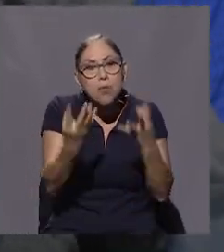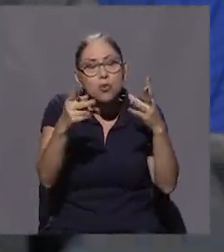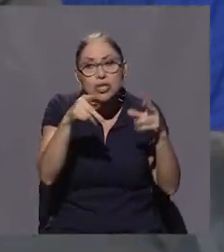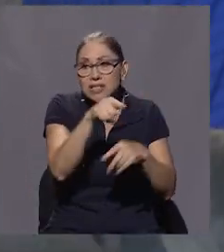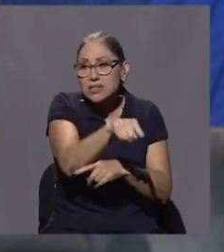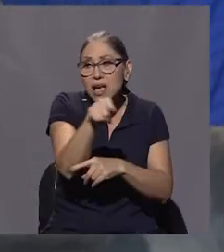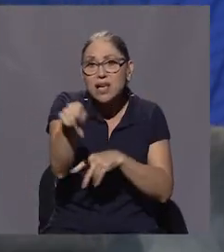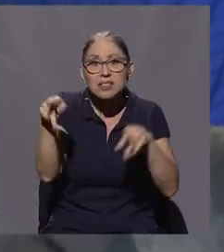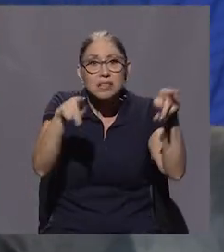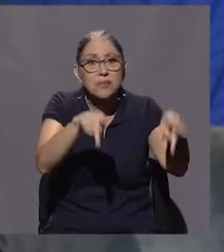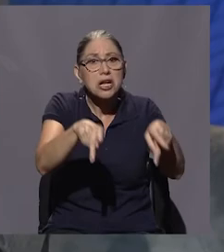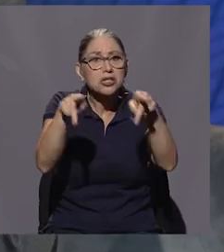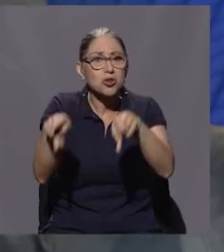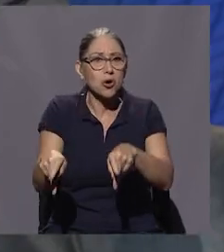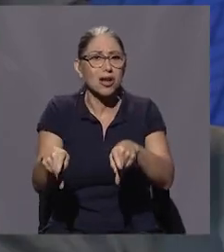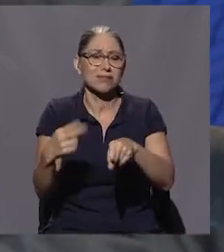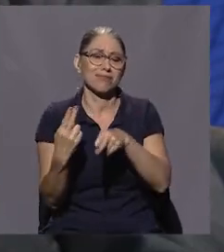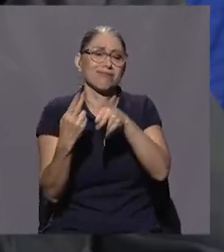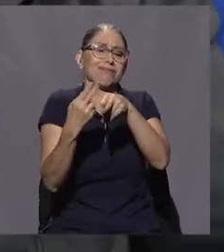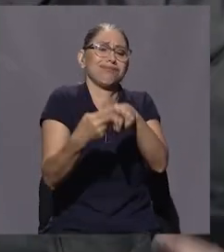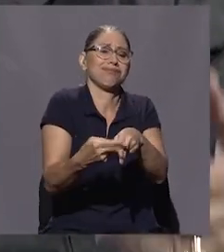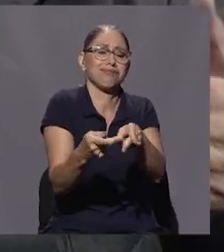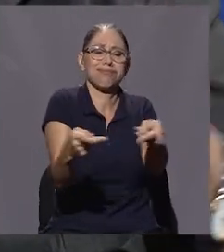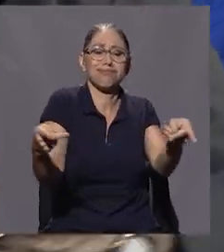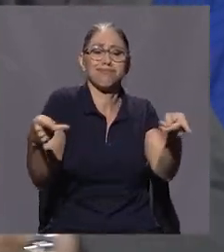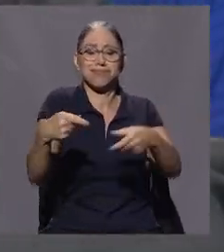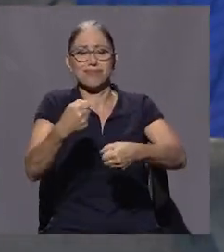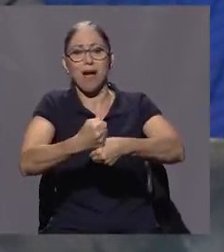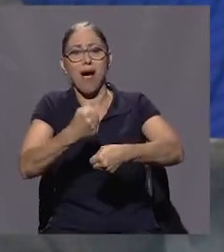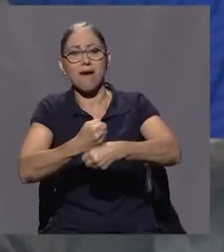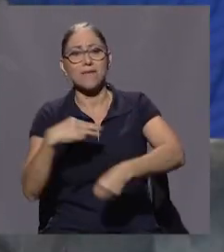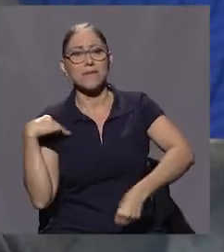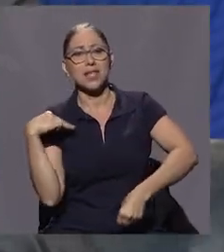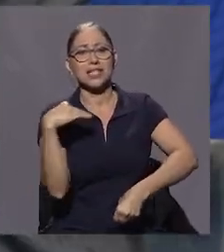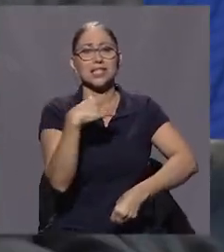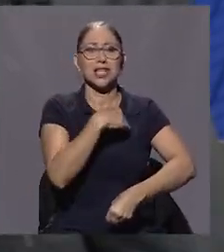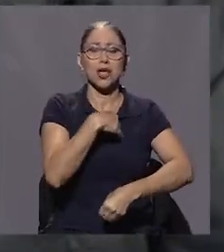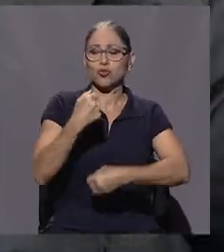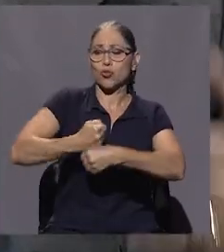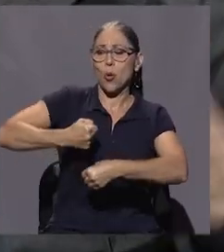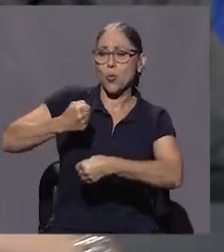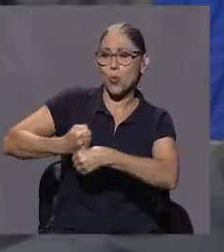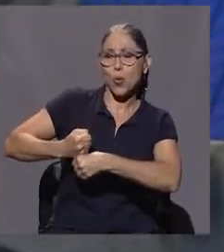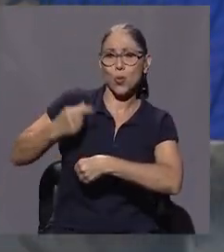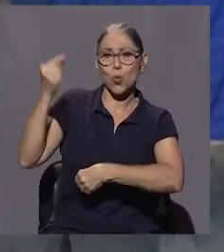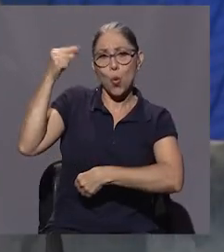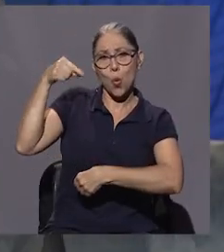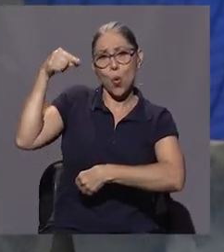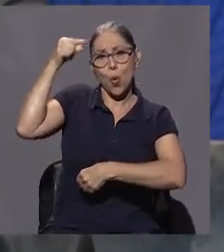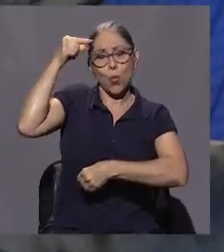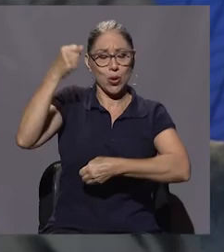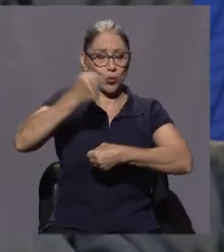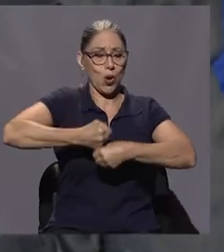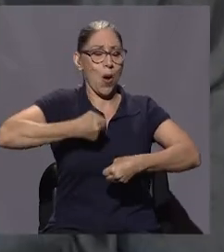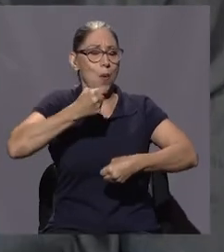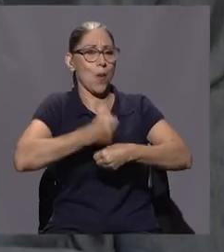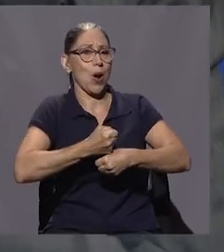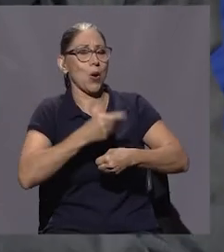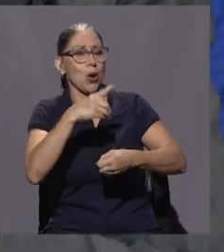pasar por ministerios, las ve pasar por gobiernos, las ve pasar por curules,